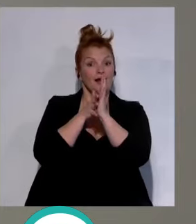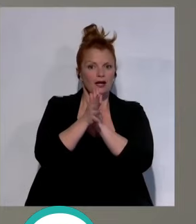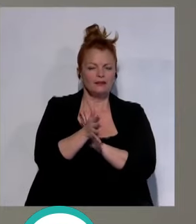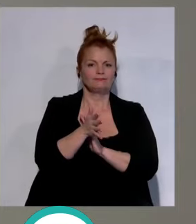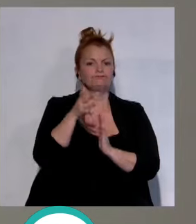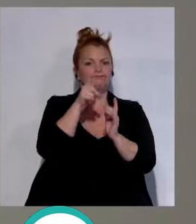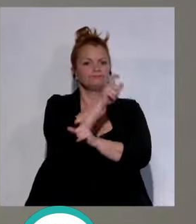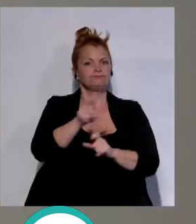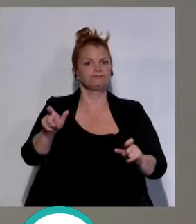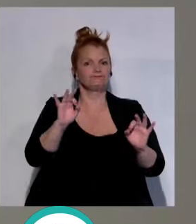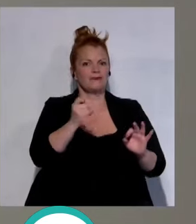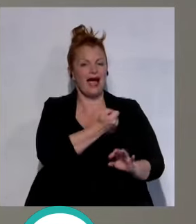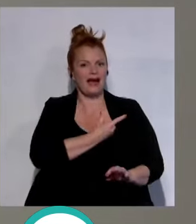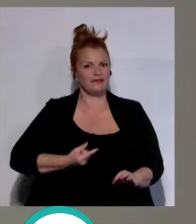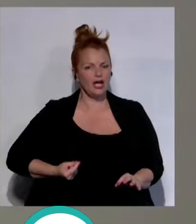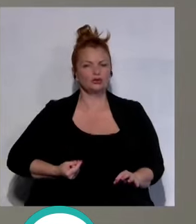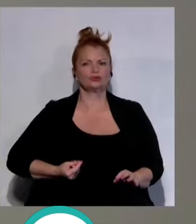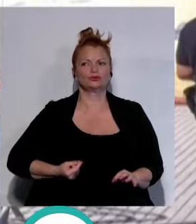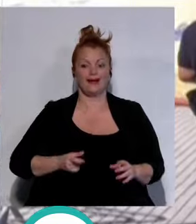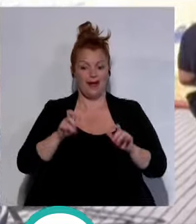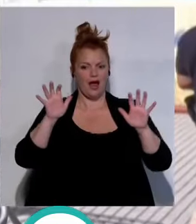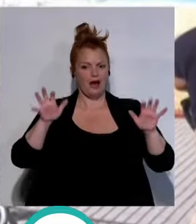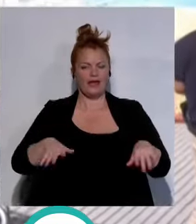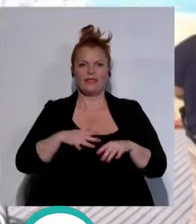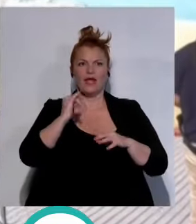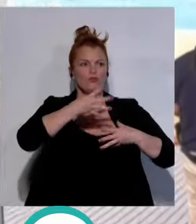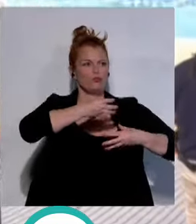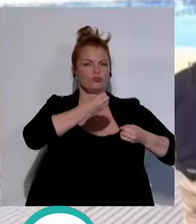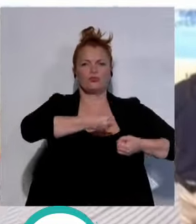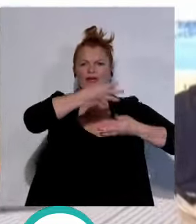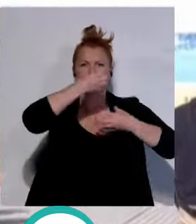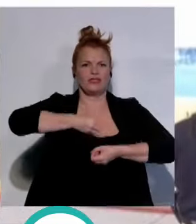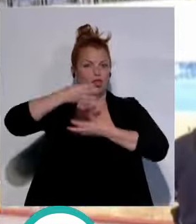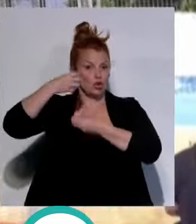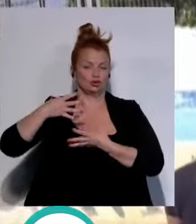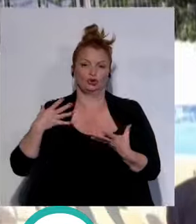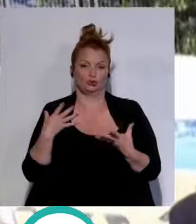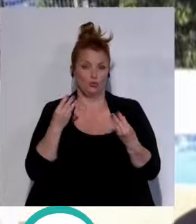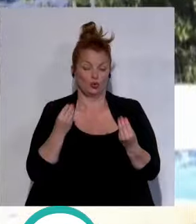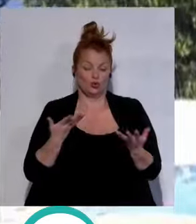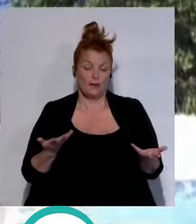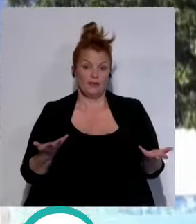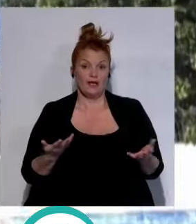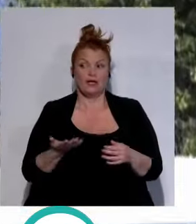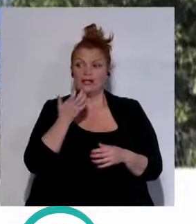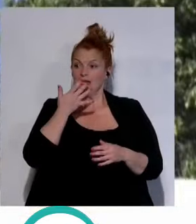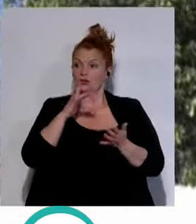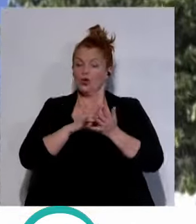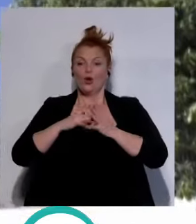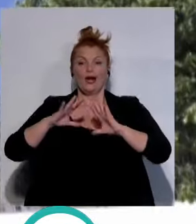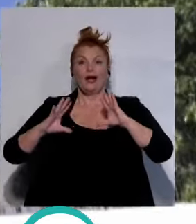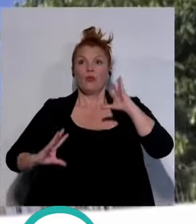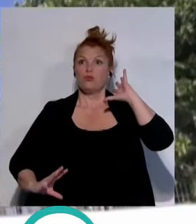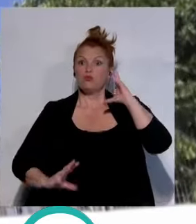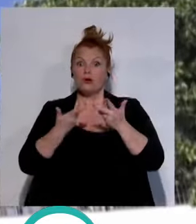los gaditanos que bueno en Cádiz hay muchos edificios de vivienda en altura muchísimo y bueno si tenemos un incendio en el